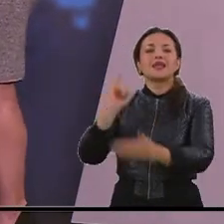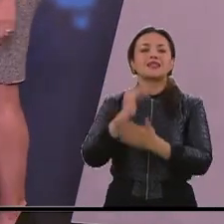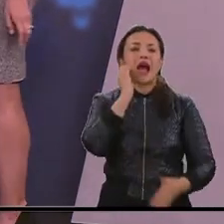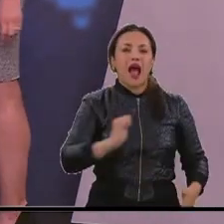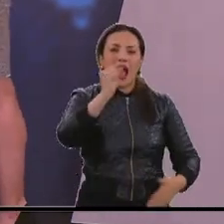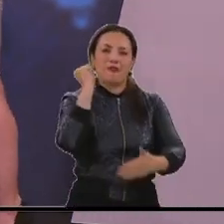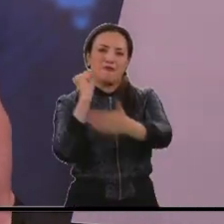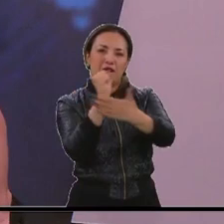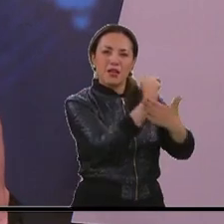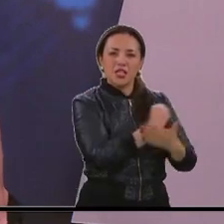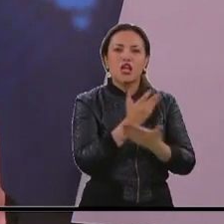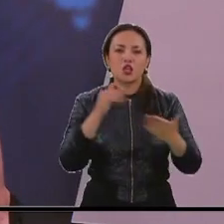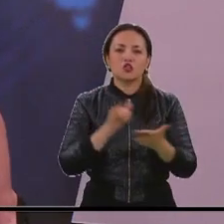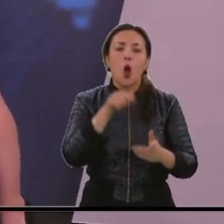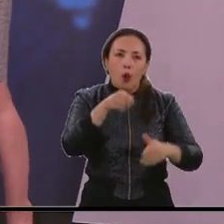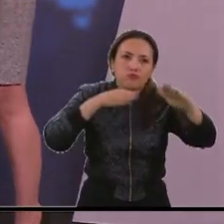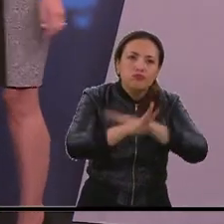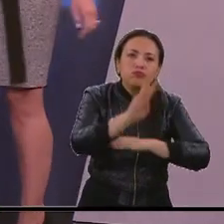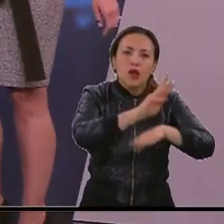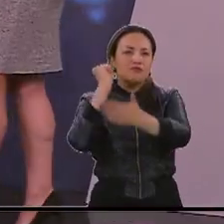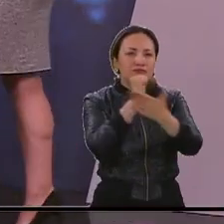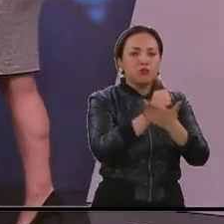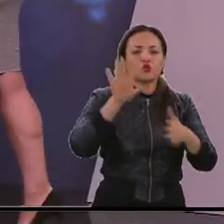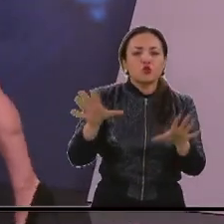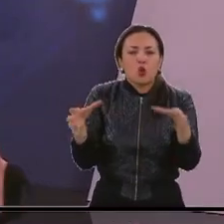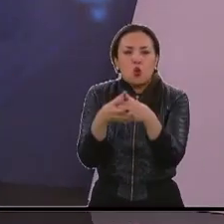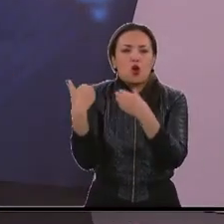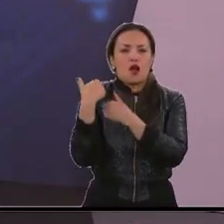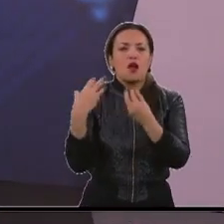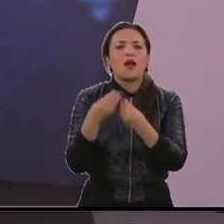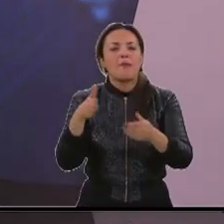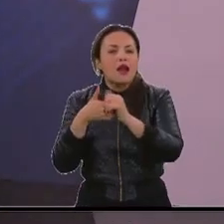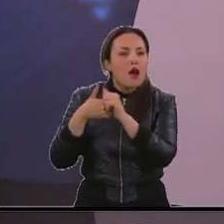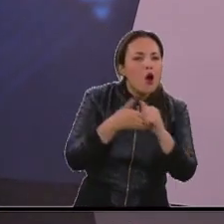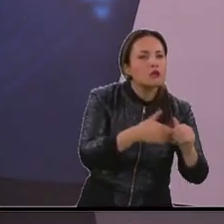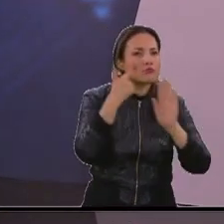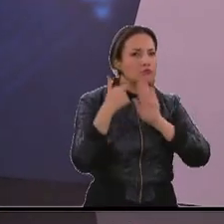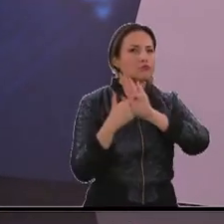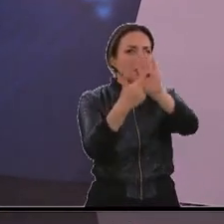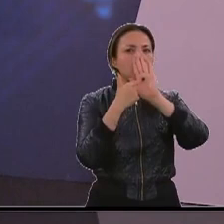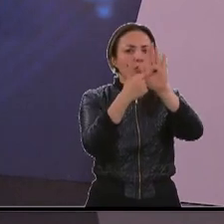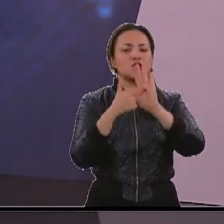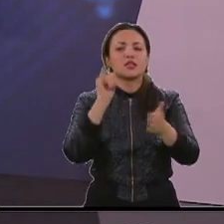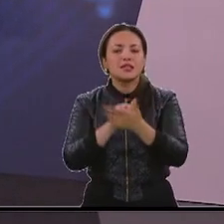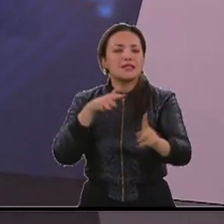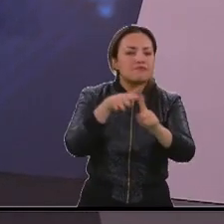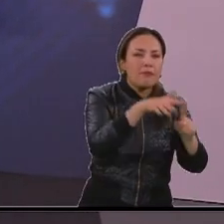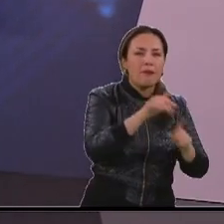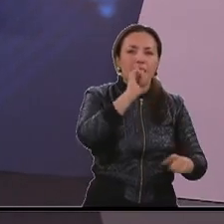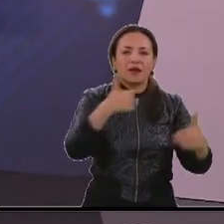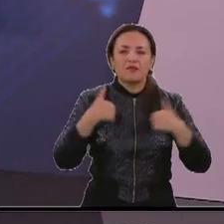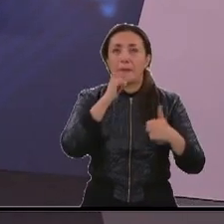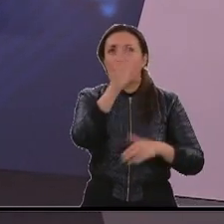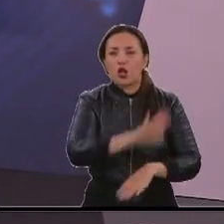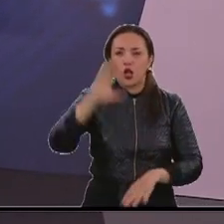Porque ahí también van a poder tener orientación y apoyo a la orientación y a la visibilización de las víctimas de este atroz delito en el